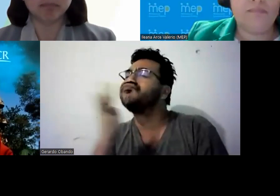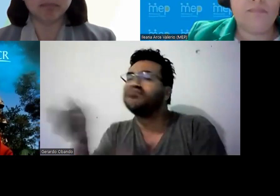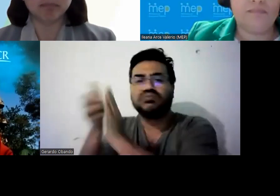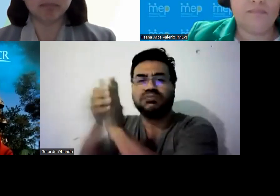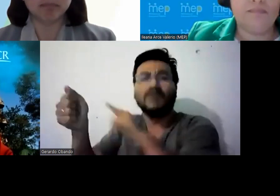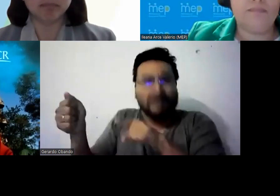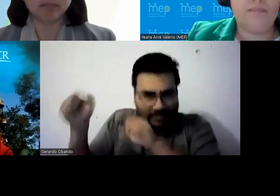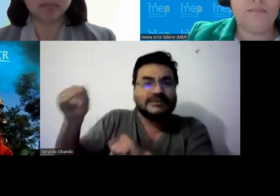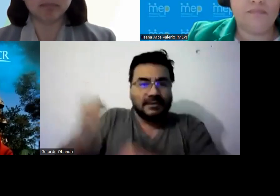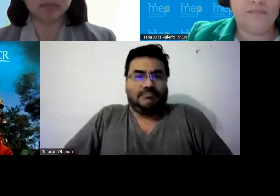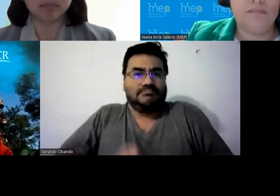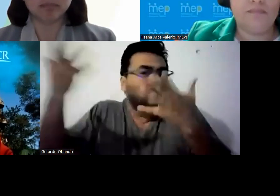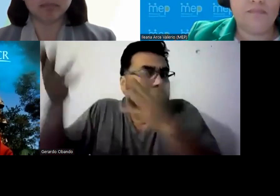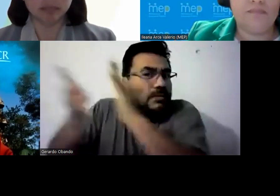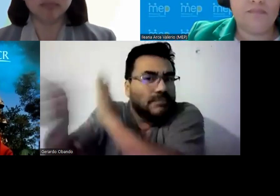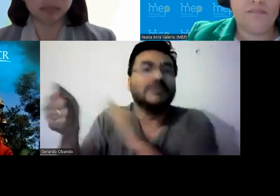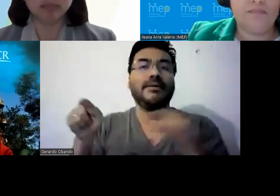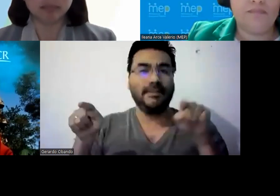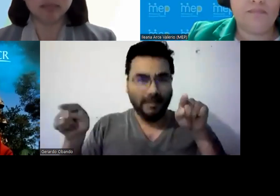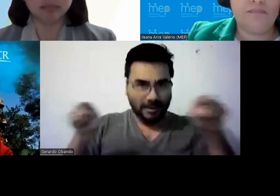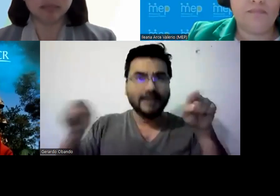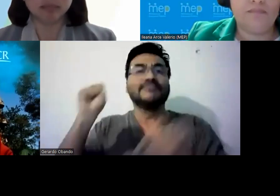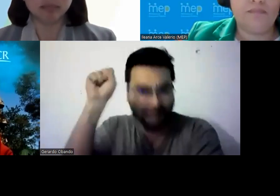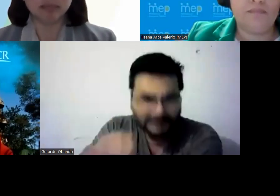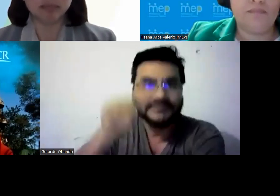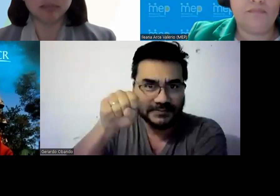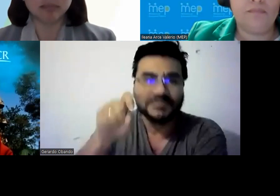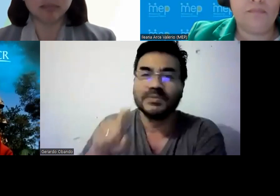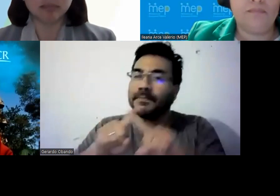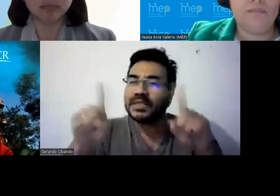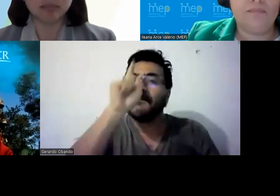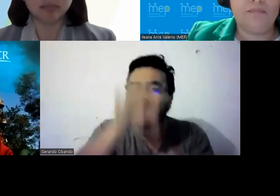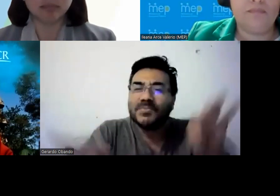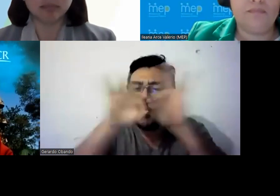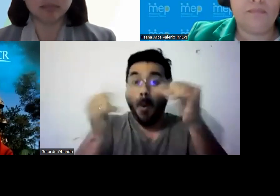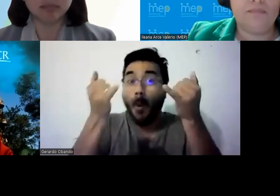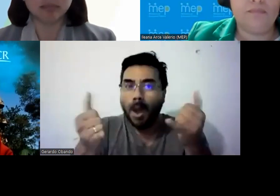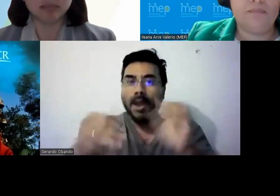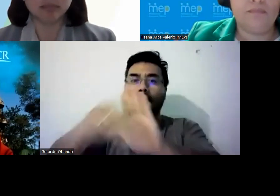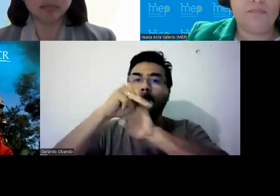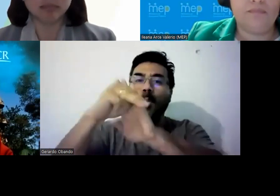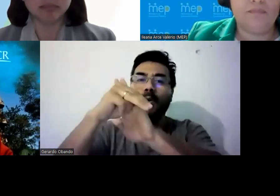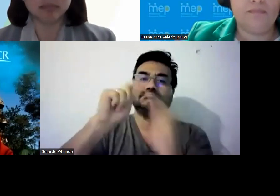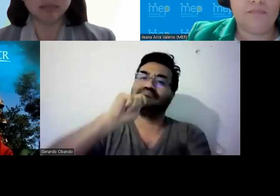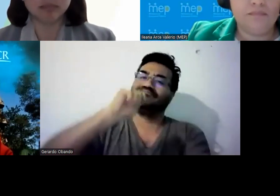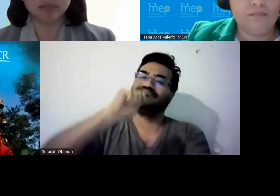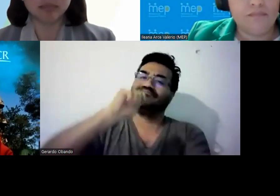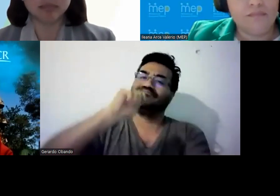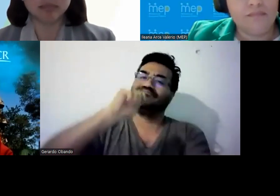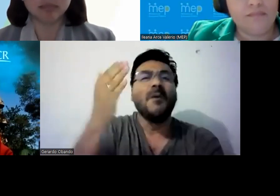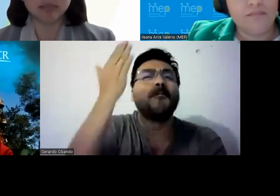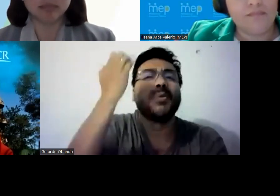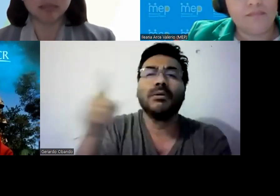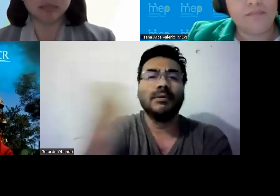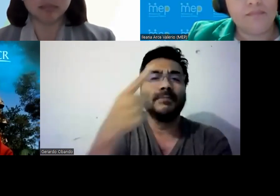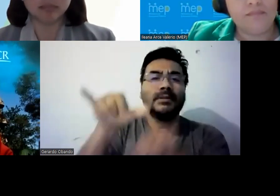que ustedes la misma riqueza la misma fluidez de las habilidades mediante las cuales ustedes se comunican y se expresan pero es muy importante